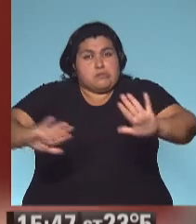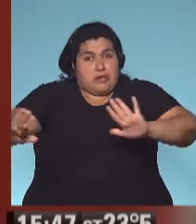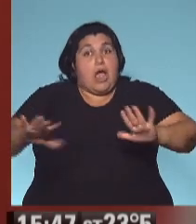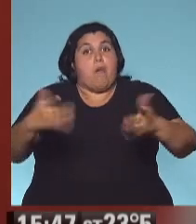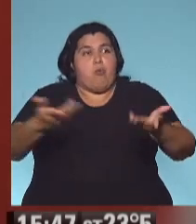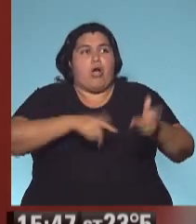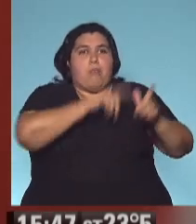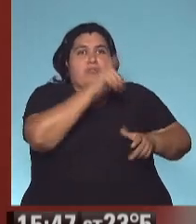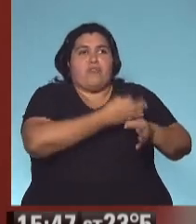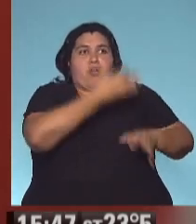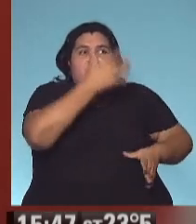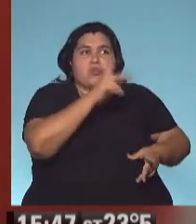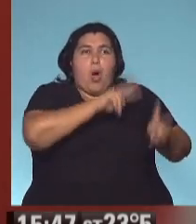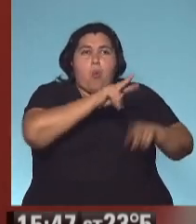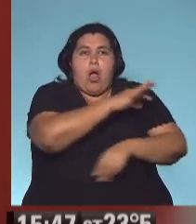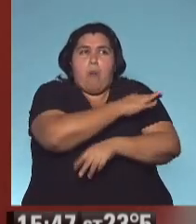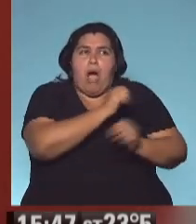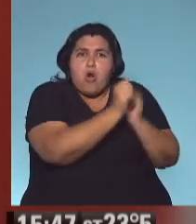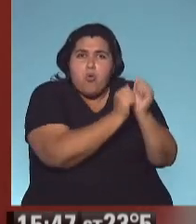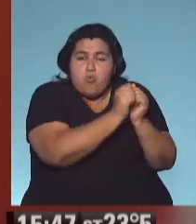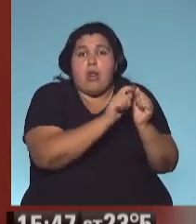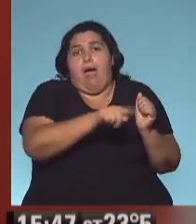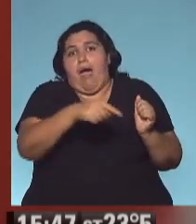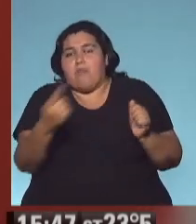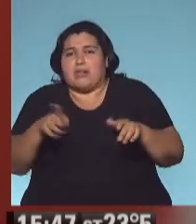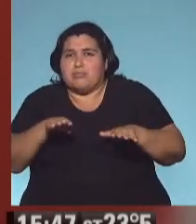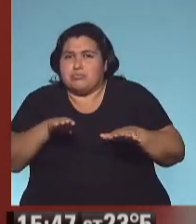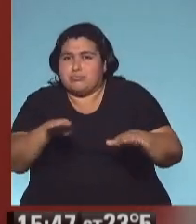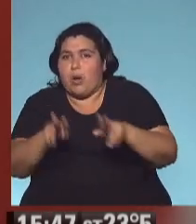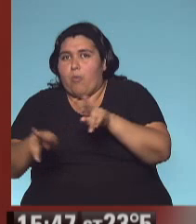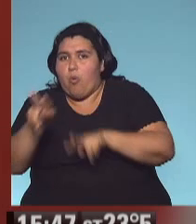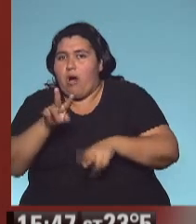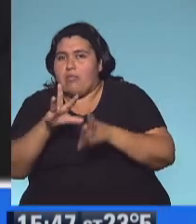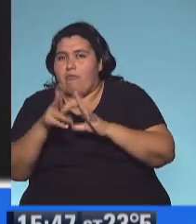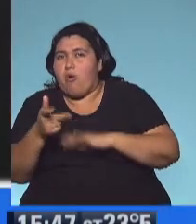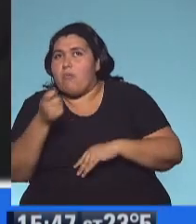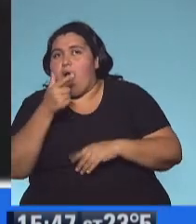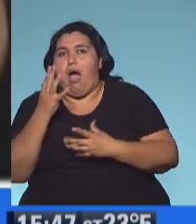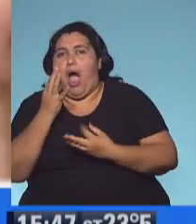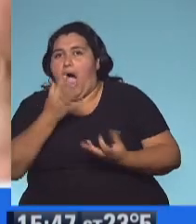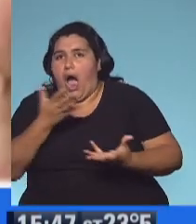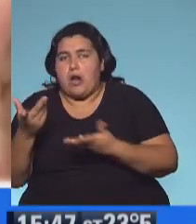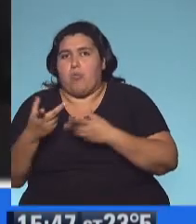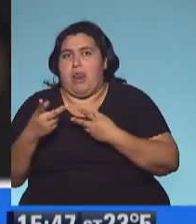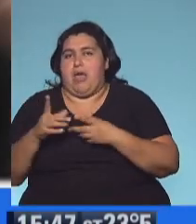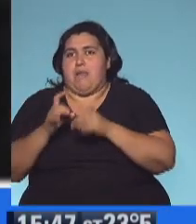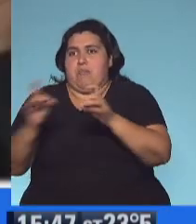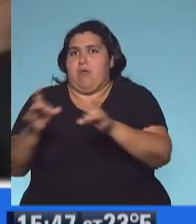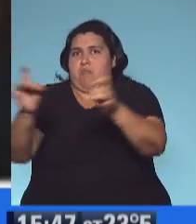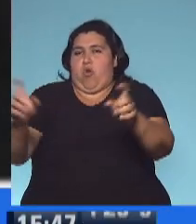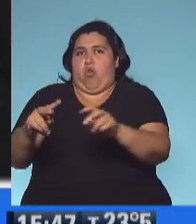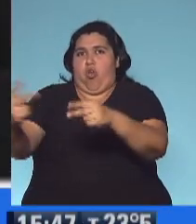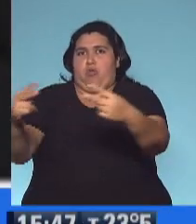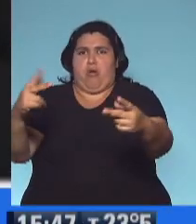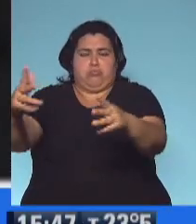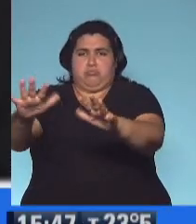vacuna, o buscan, por el otro lado, también, en paralelo, una droga que contenga y que evite la replicación del virus. En